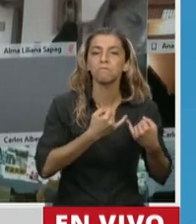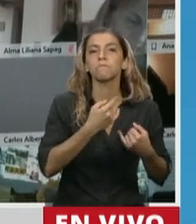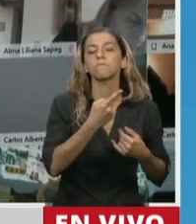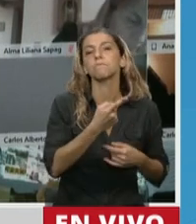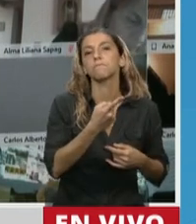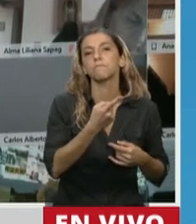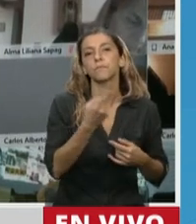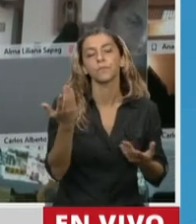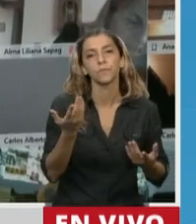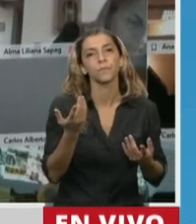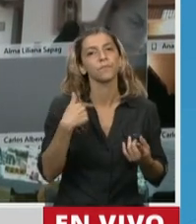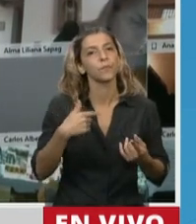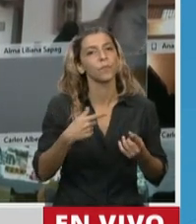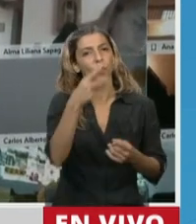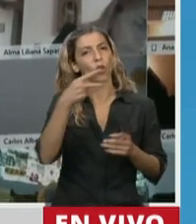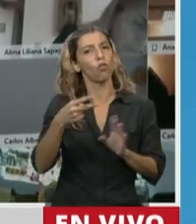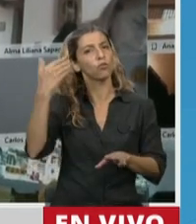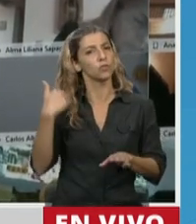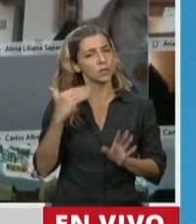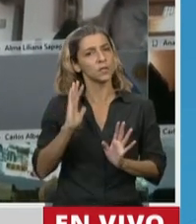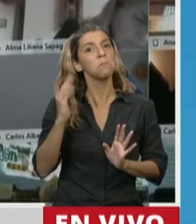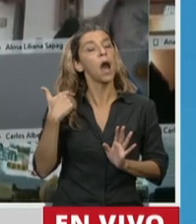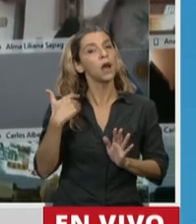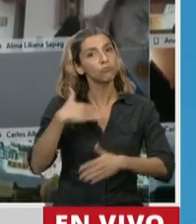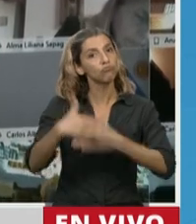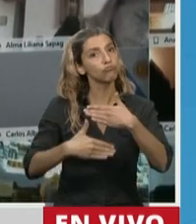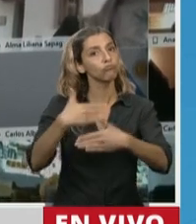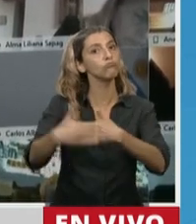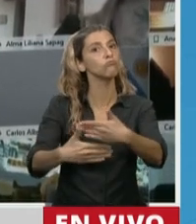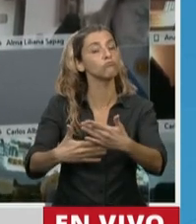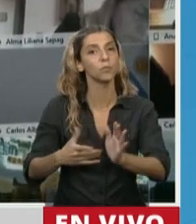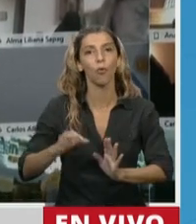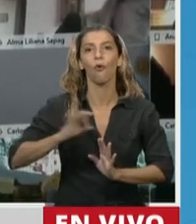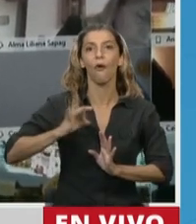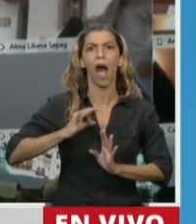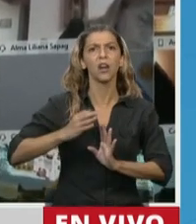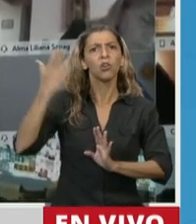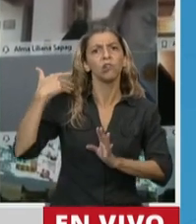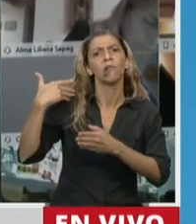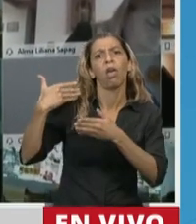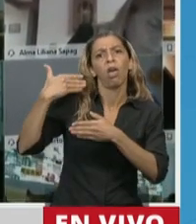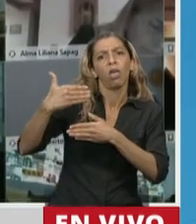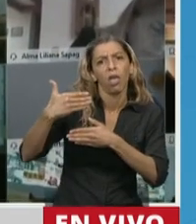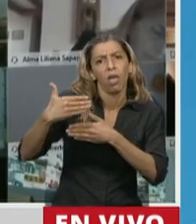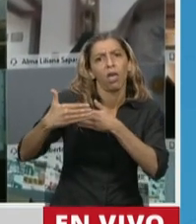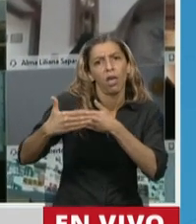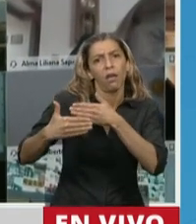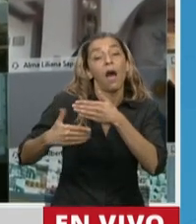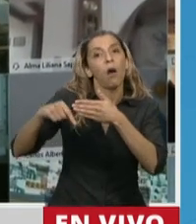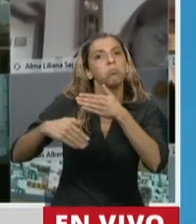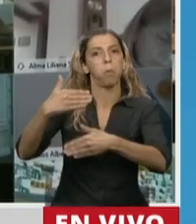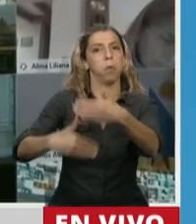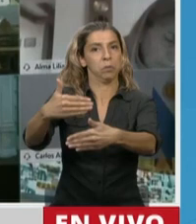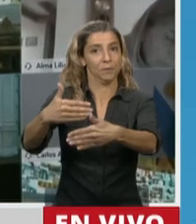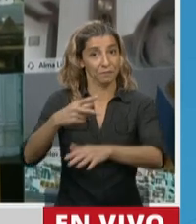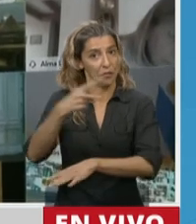en estas últimas dos semanas más que en varios años. Creo que este avance